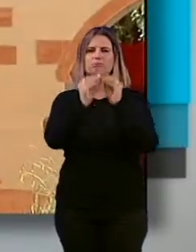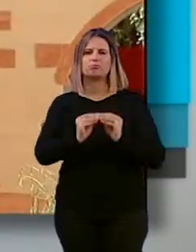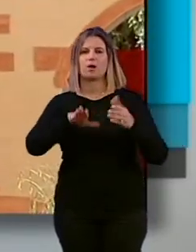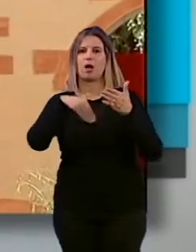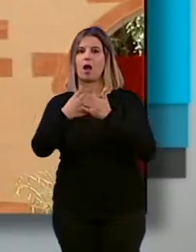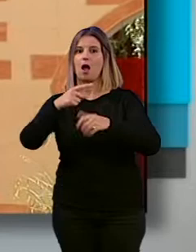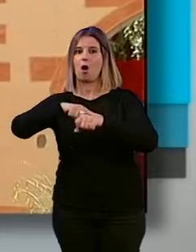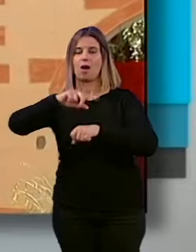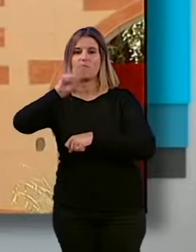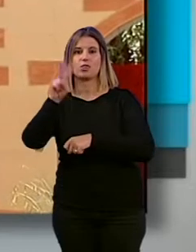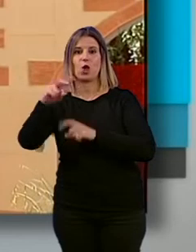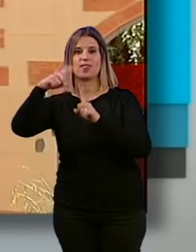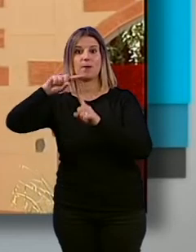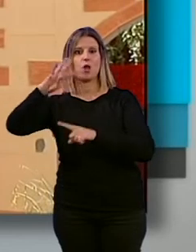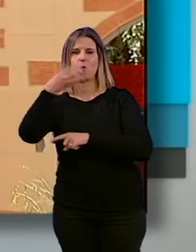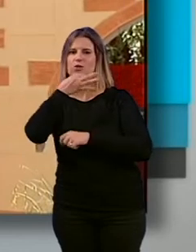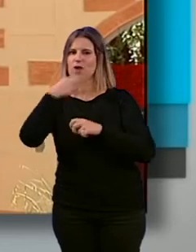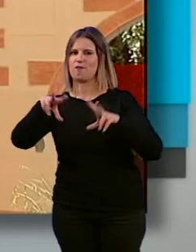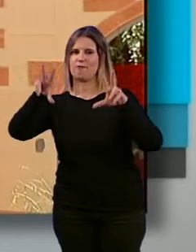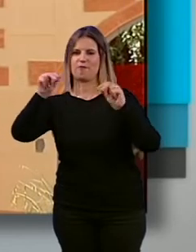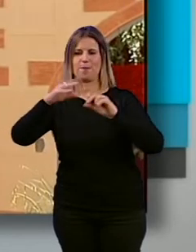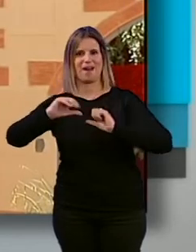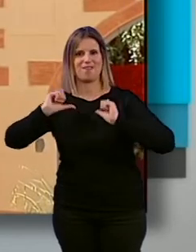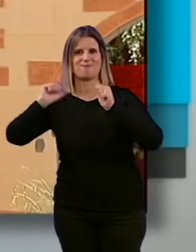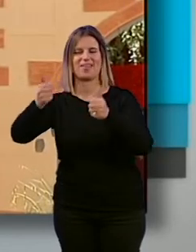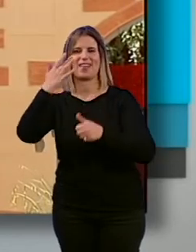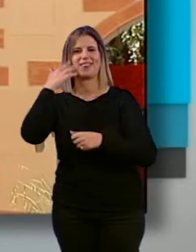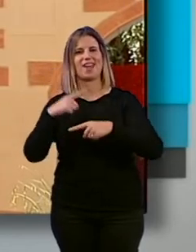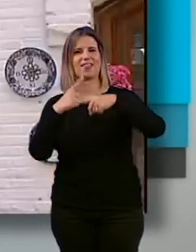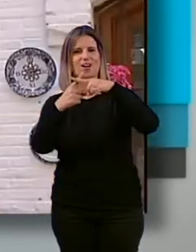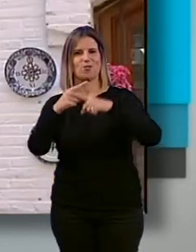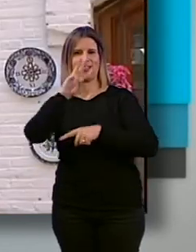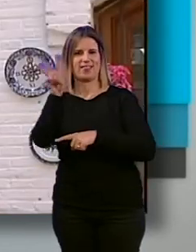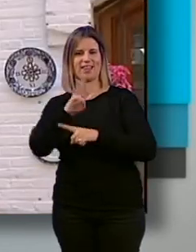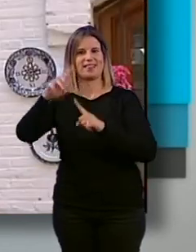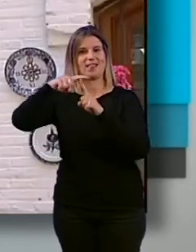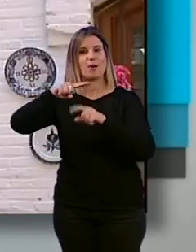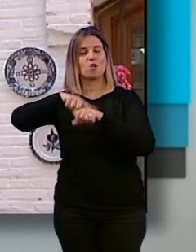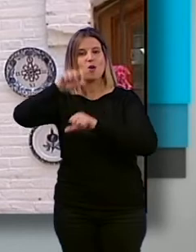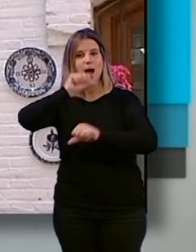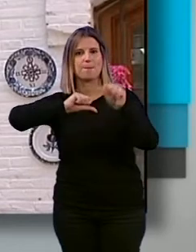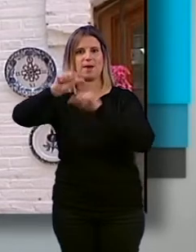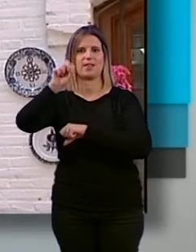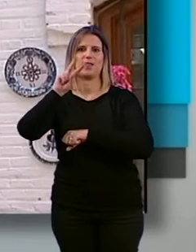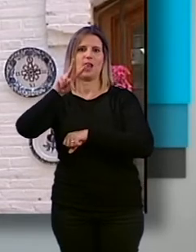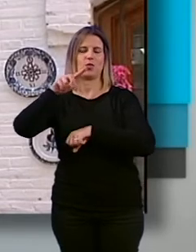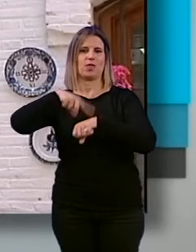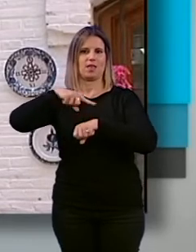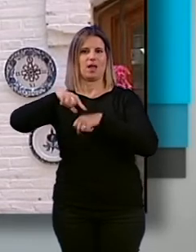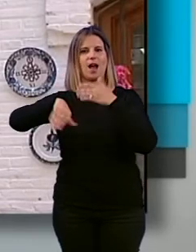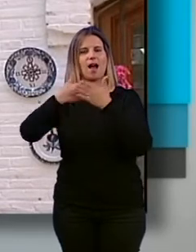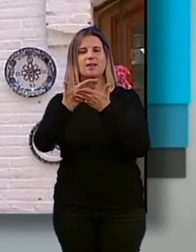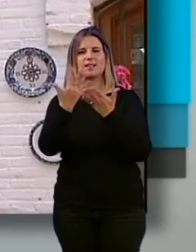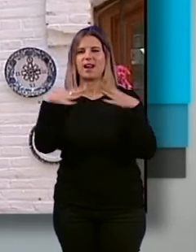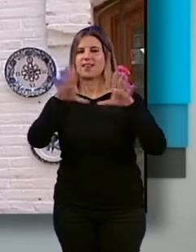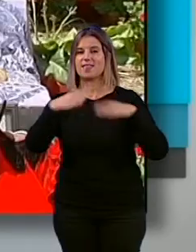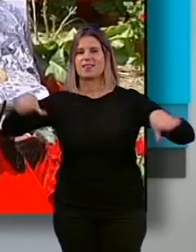las 4 del 2 de mayo para así poder comenzar la fiesta del Día de la Cruz a partir de las 12 del 3 de mayo y prolongarla hasta las 10 de la